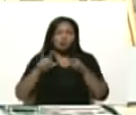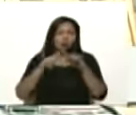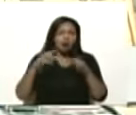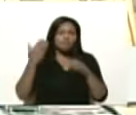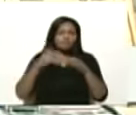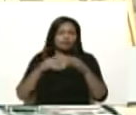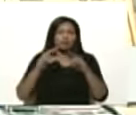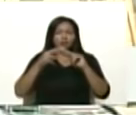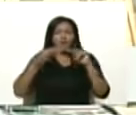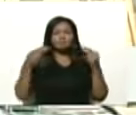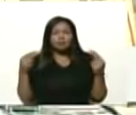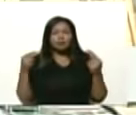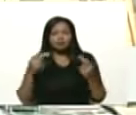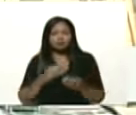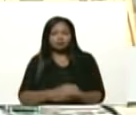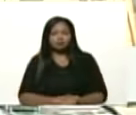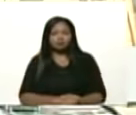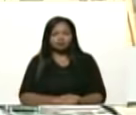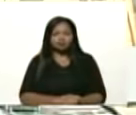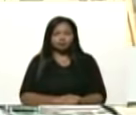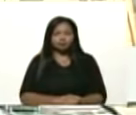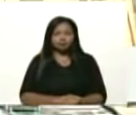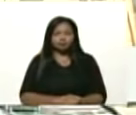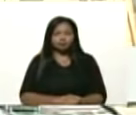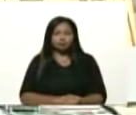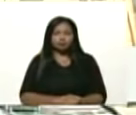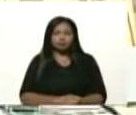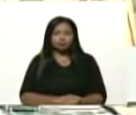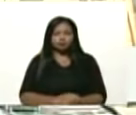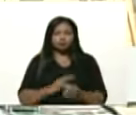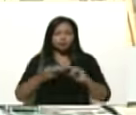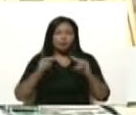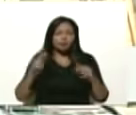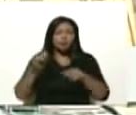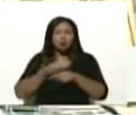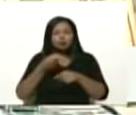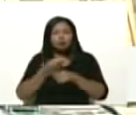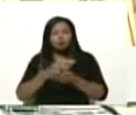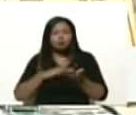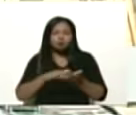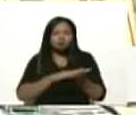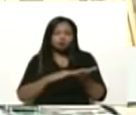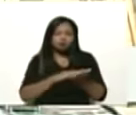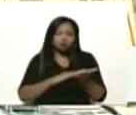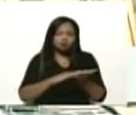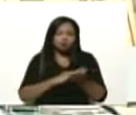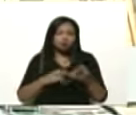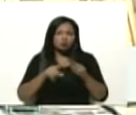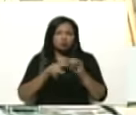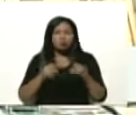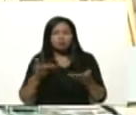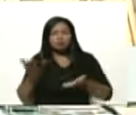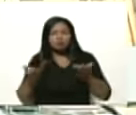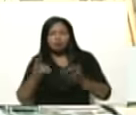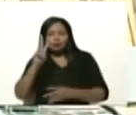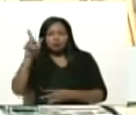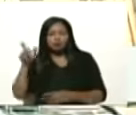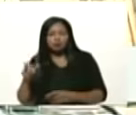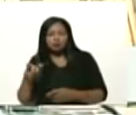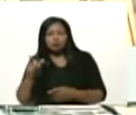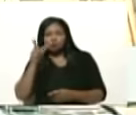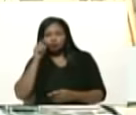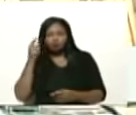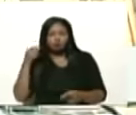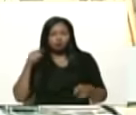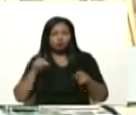de paz, para buscar soluciones soberanas entre venezolanos y venezolanos,